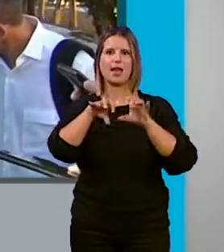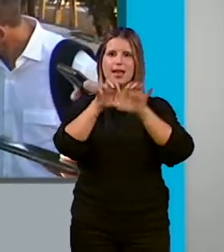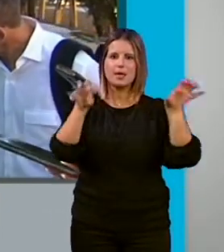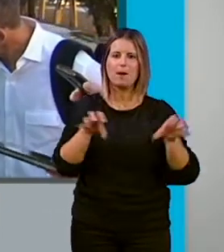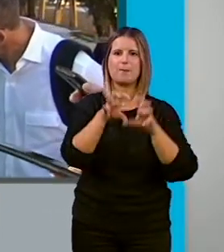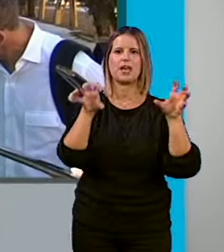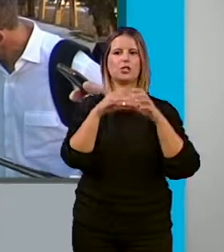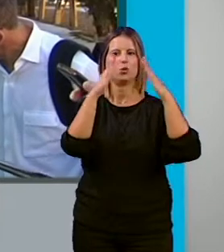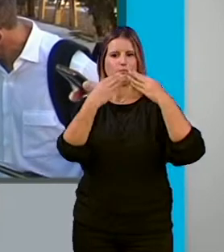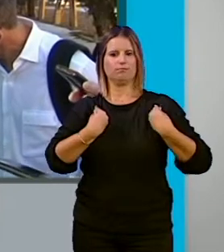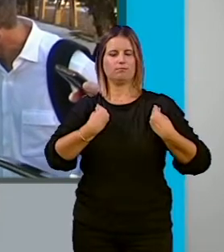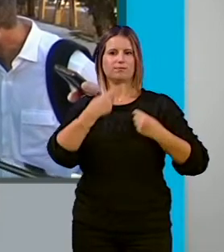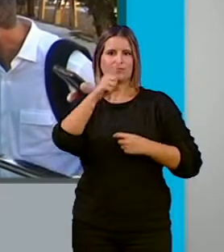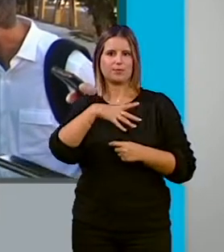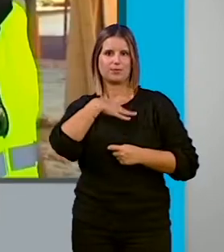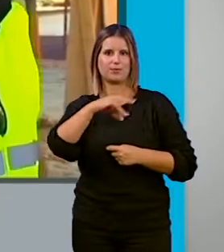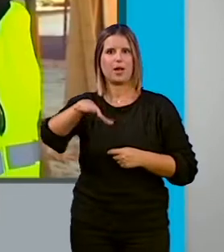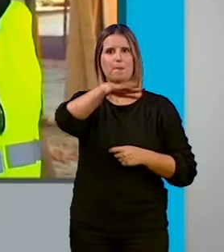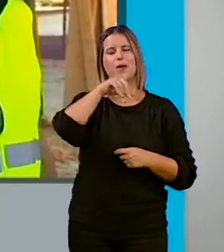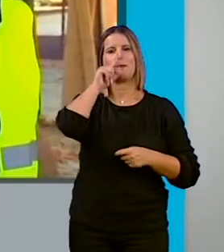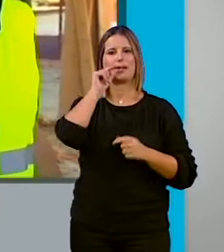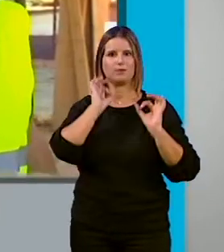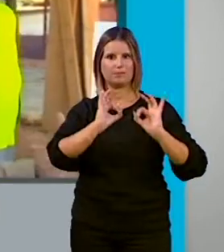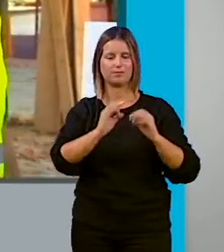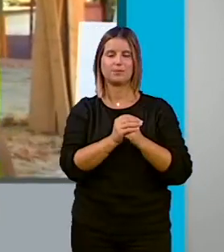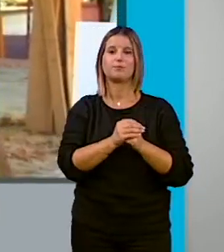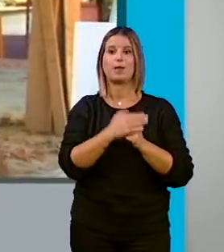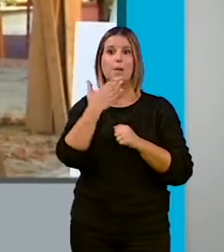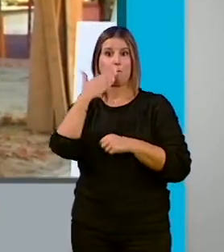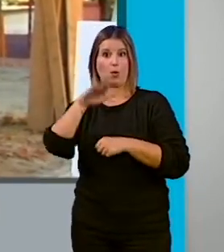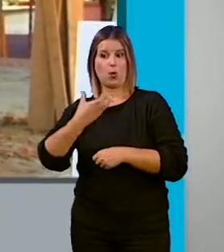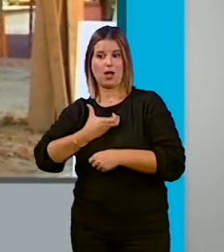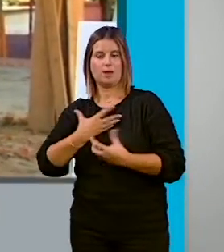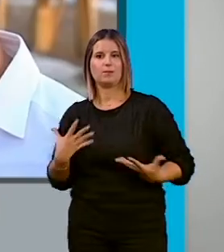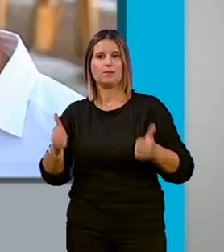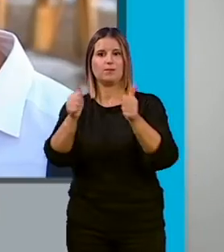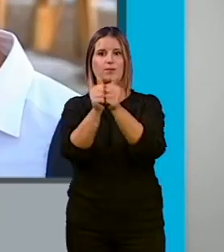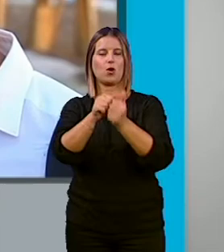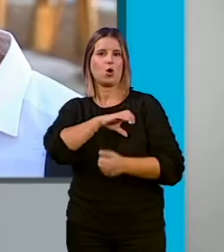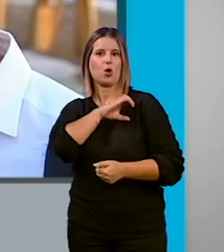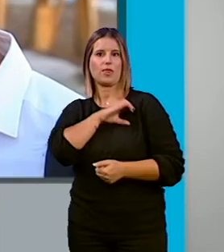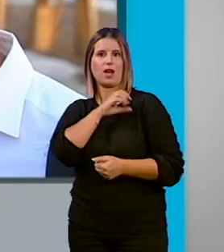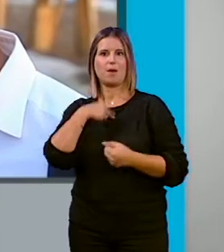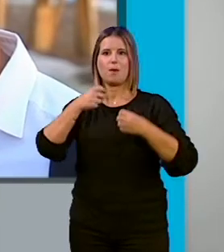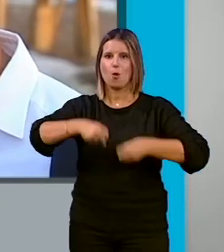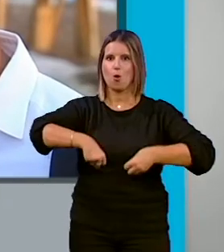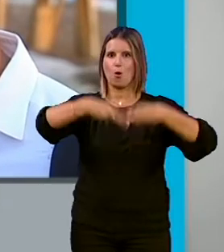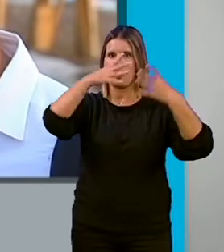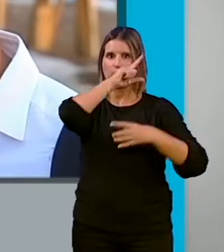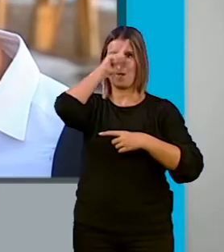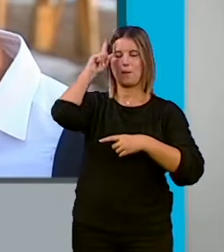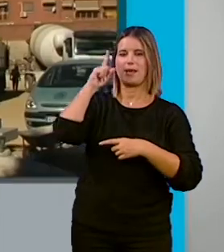vivienda que va a revitalizar el barrio de los pajaritos. Cuenca, que ha estado acompañado por el concejal de Urbanismo, Miguel Ángel Fernández de Madrid y por